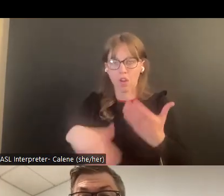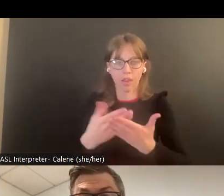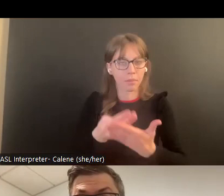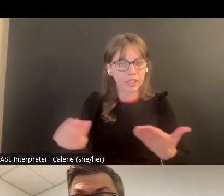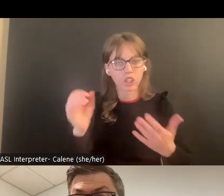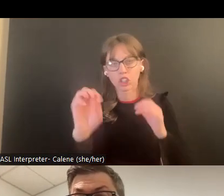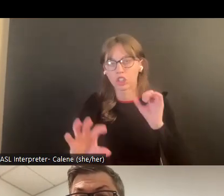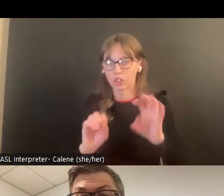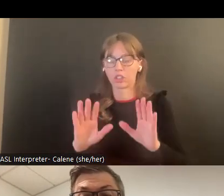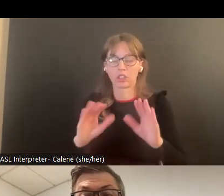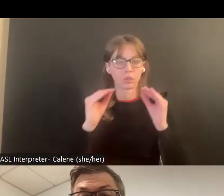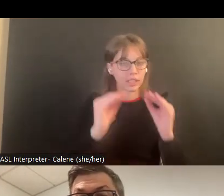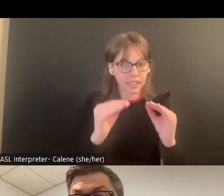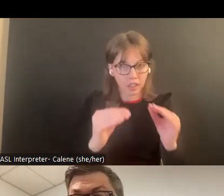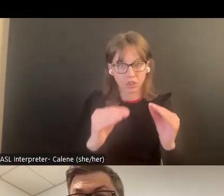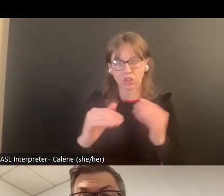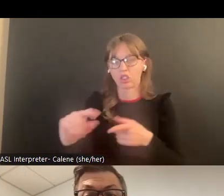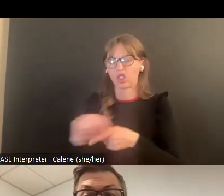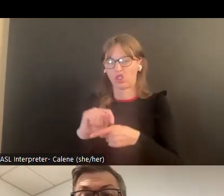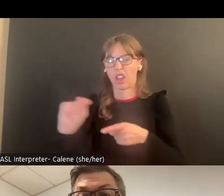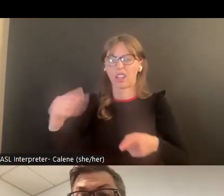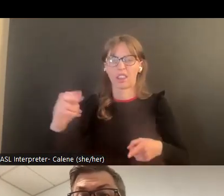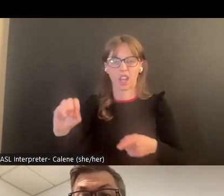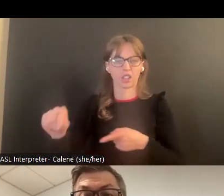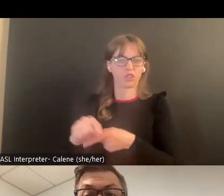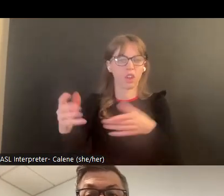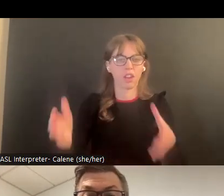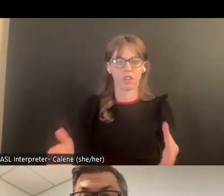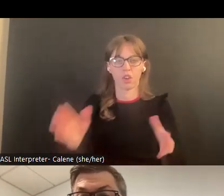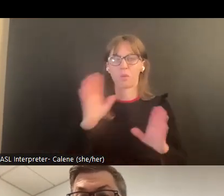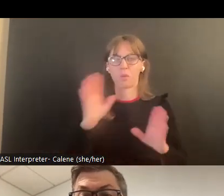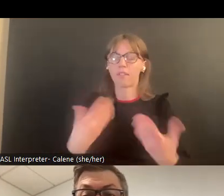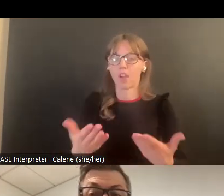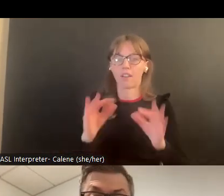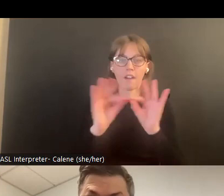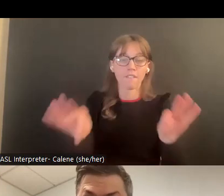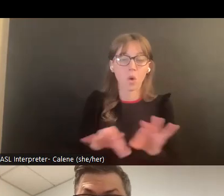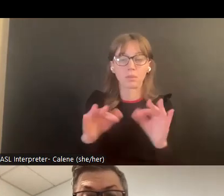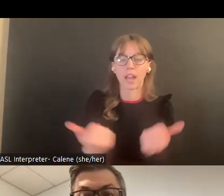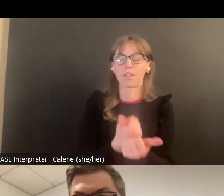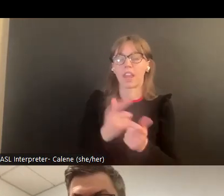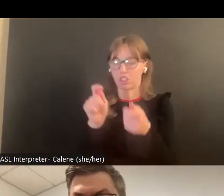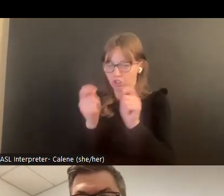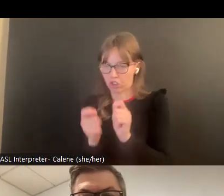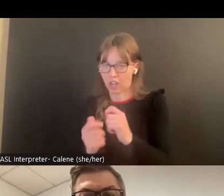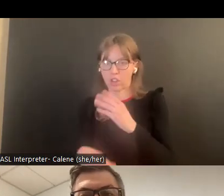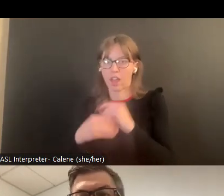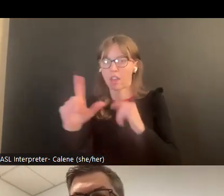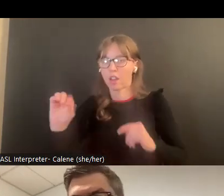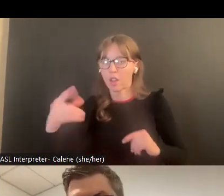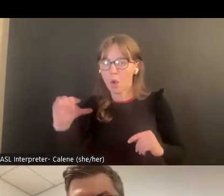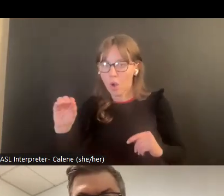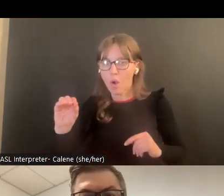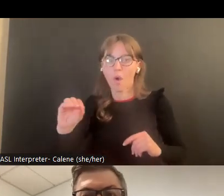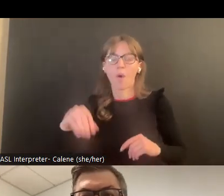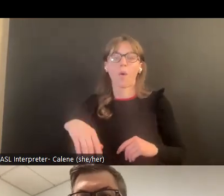darle todos los materiales que necesiten para darle el entrenamiento de entrenador para que puedan implementar